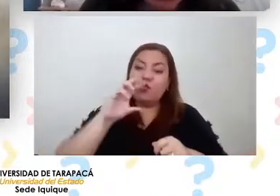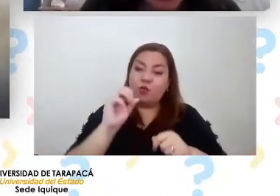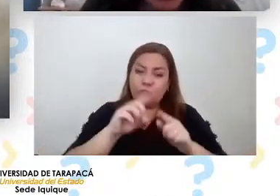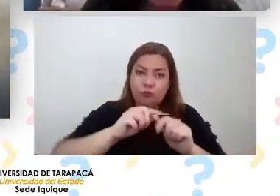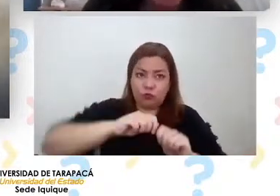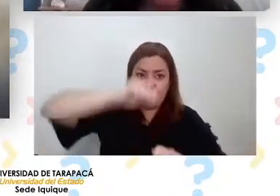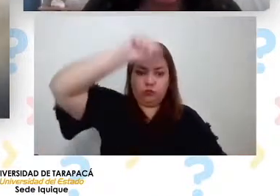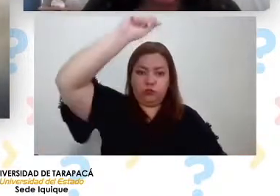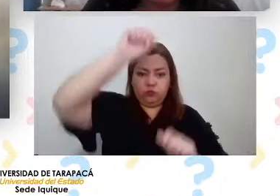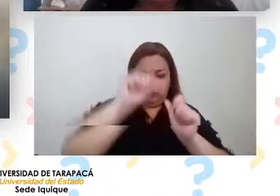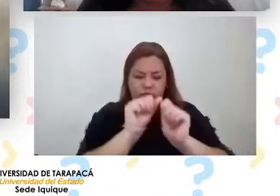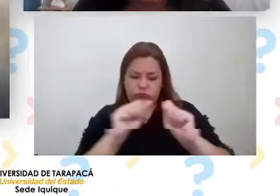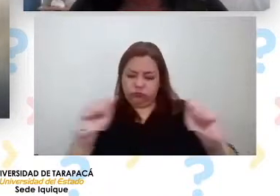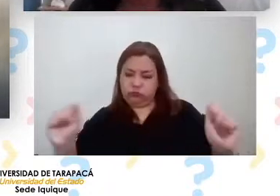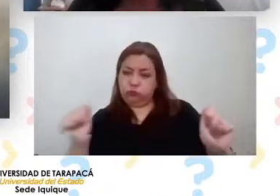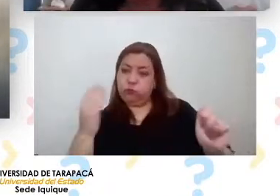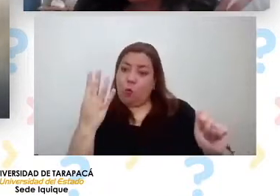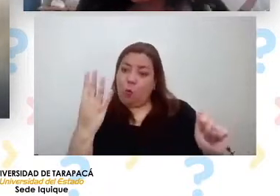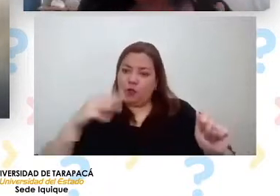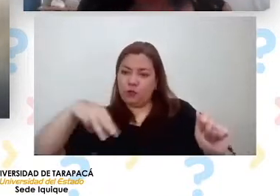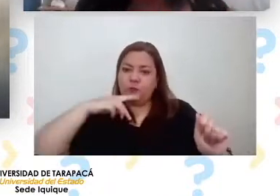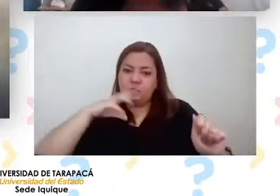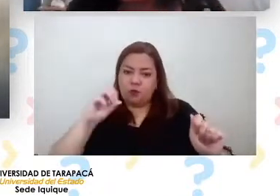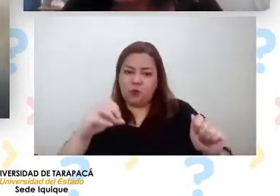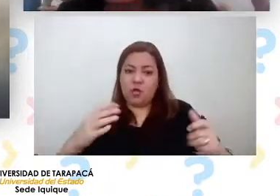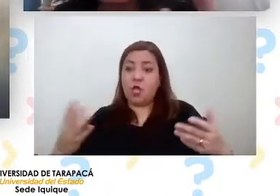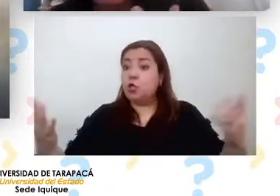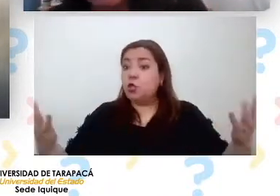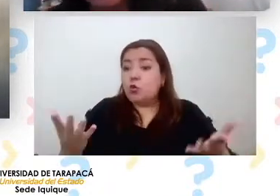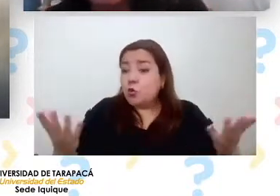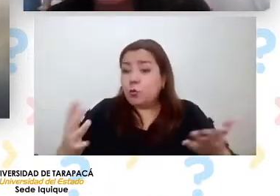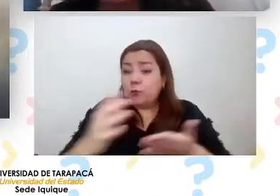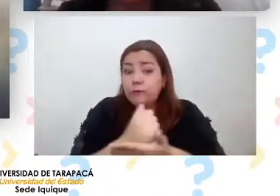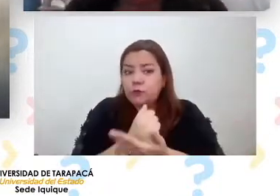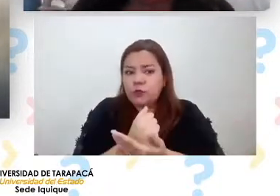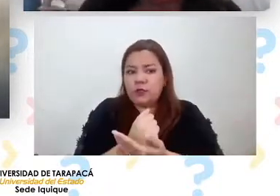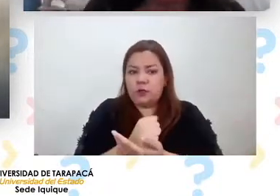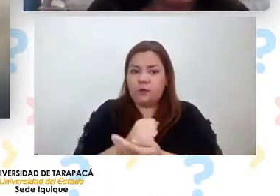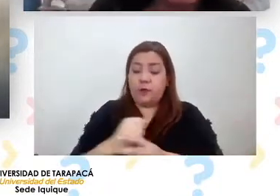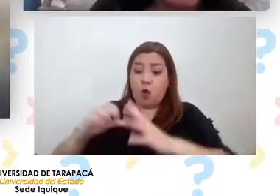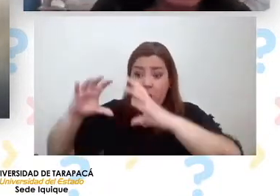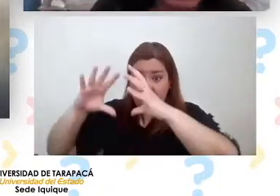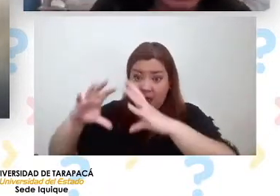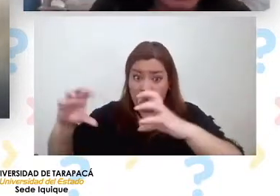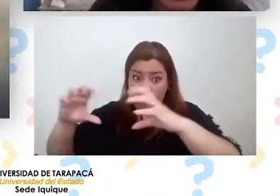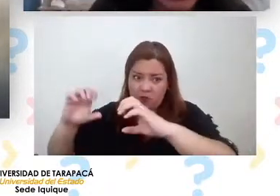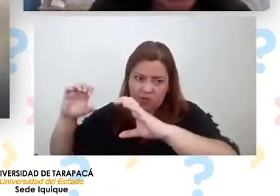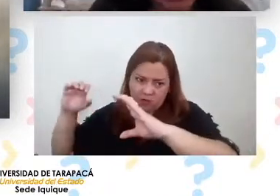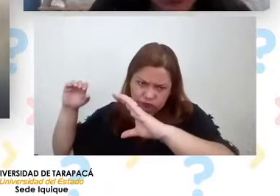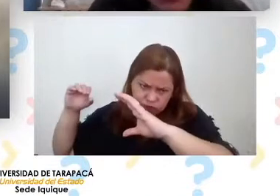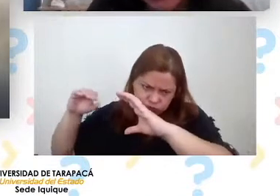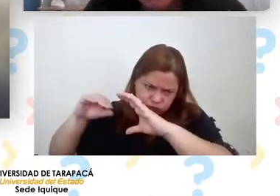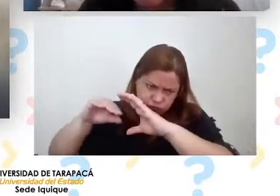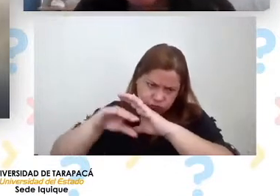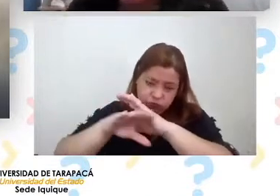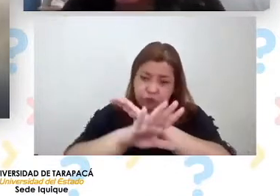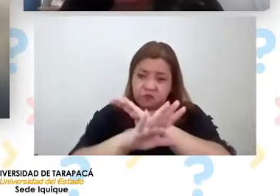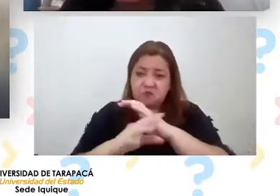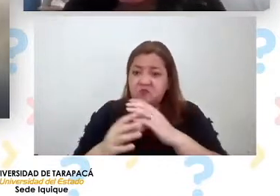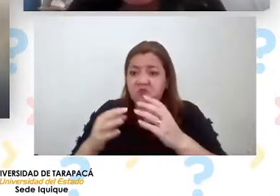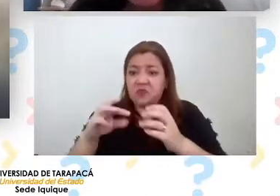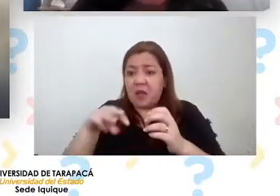funciona, bueno, atraviesa esta nube, esta malla de Rachel, una malla